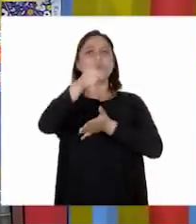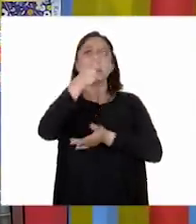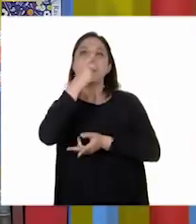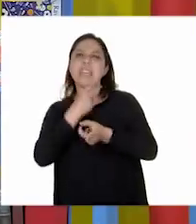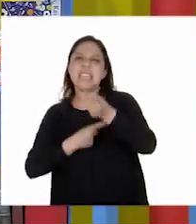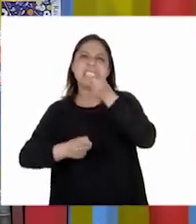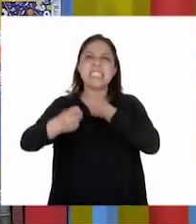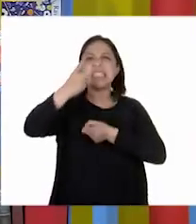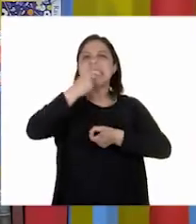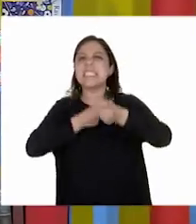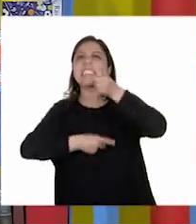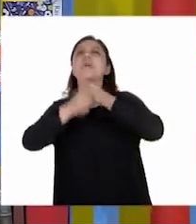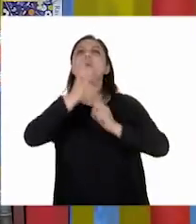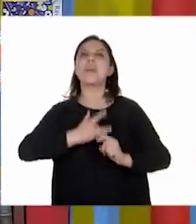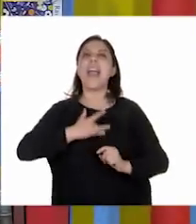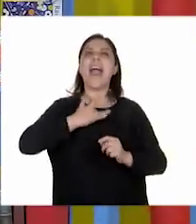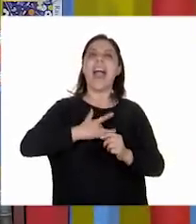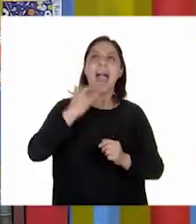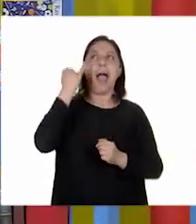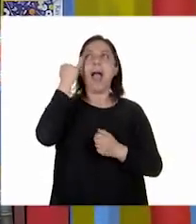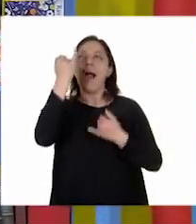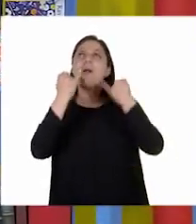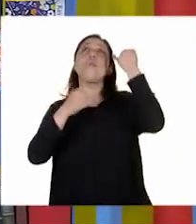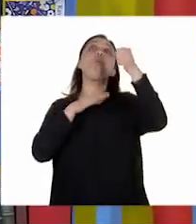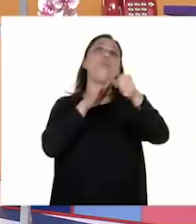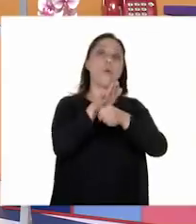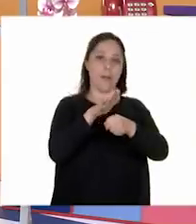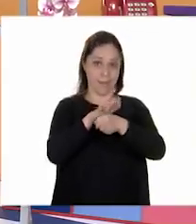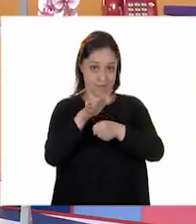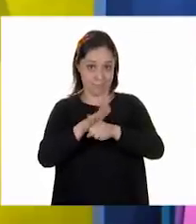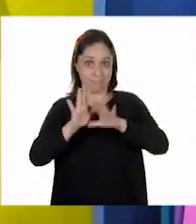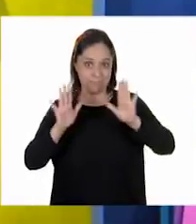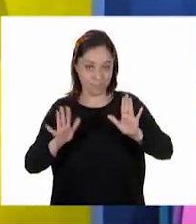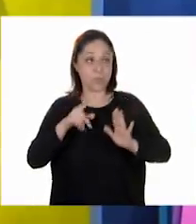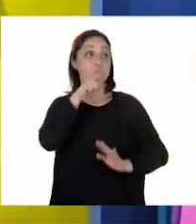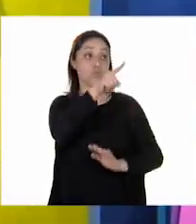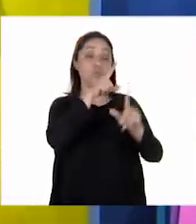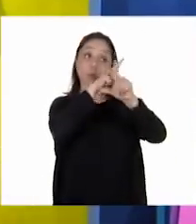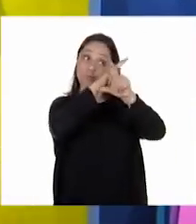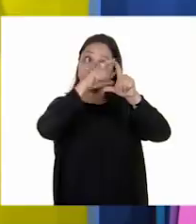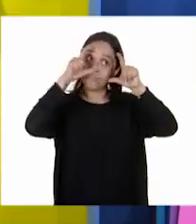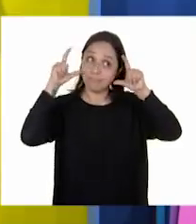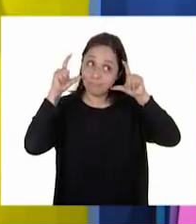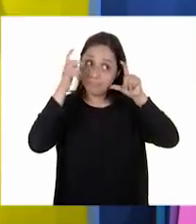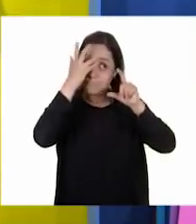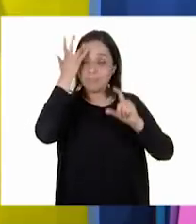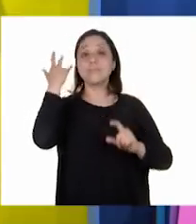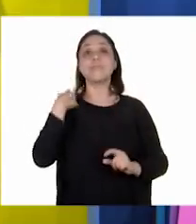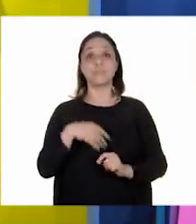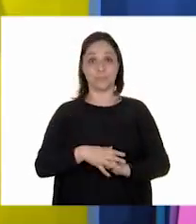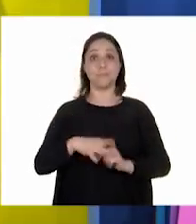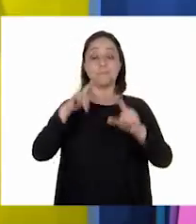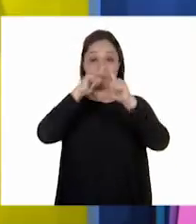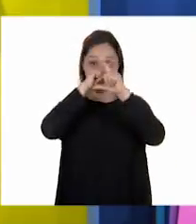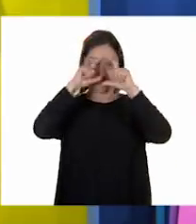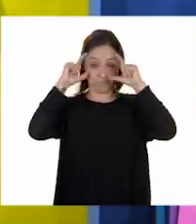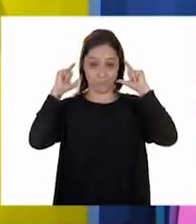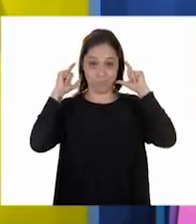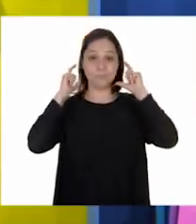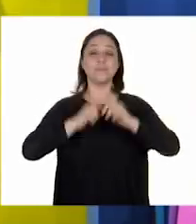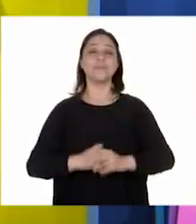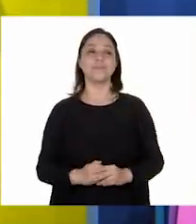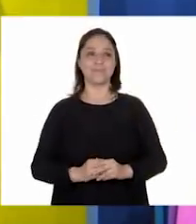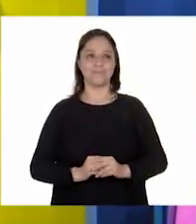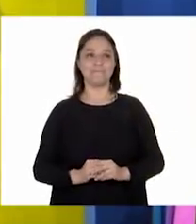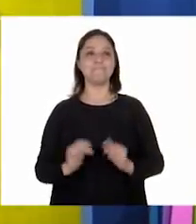más o menos ustedes qué se imaginan que es. Bien, entonces, cúbrete. A ver. Colócate el antifaz. Ahora